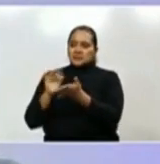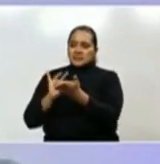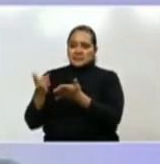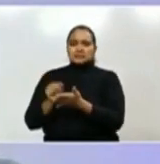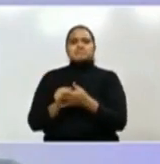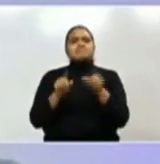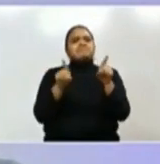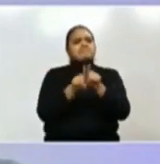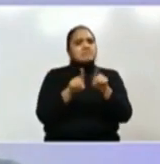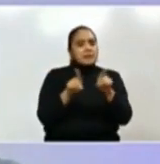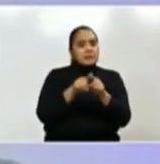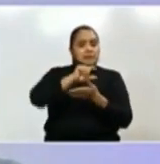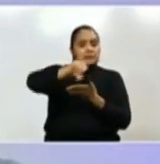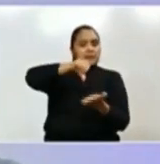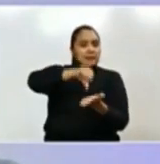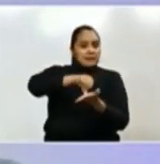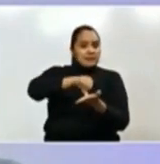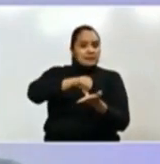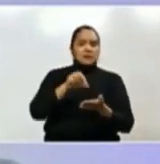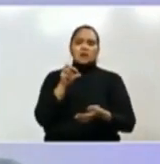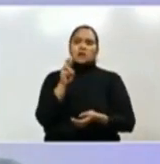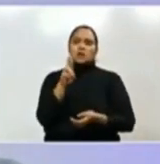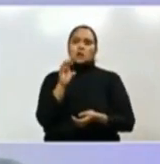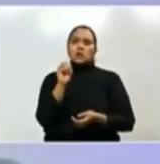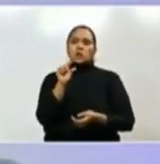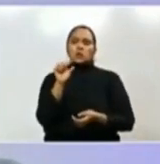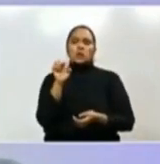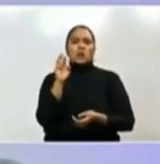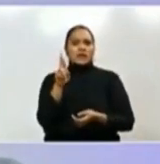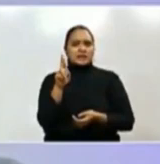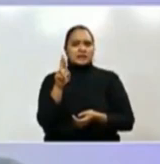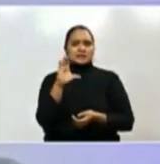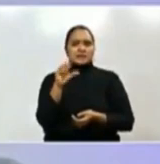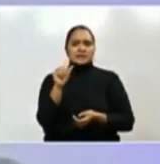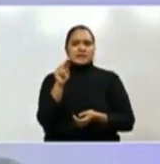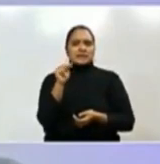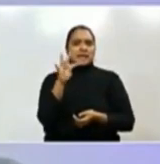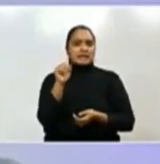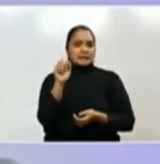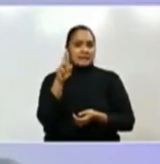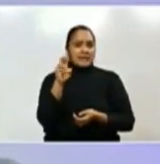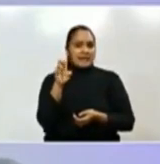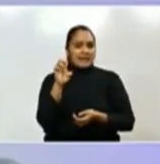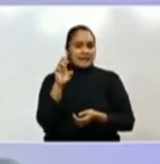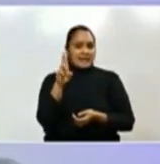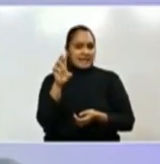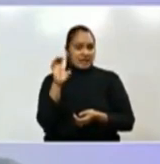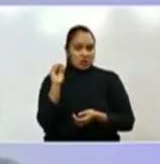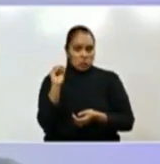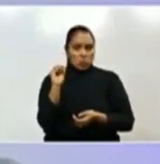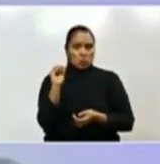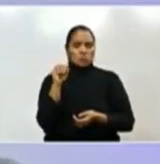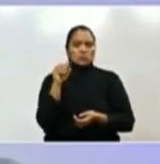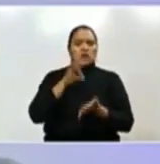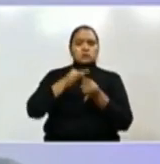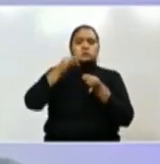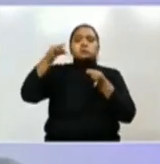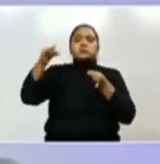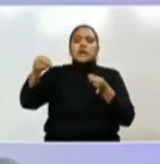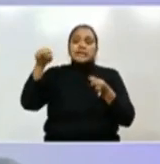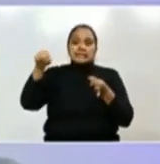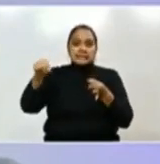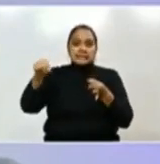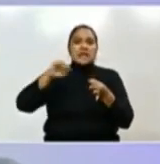También tenemos al alcalde Roger Cantarero de Jesús de Otoro. Cuéntenos, ¿ya recibió la transferencia o ya